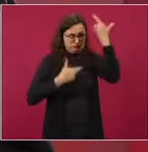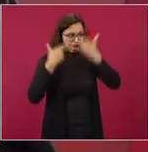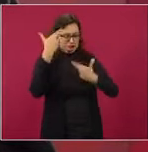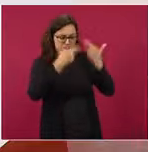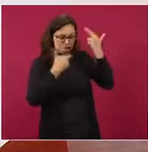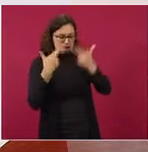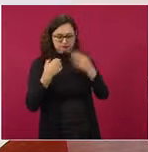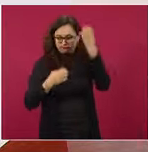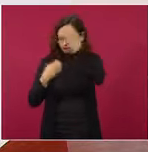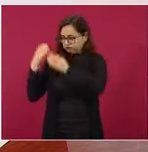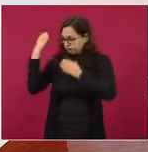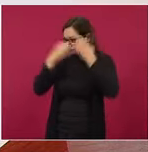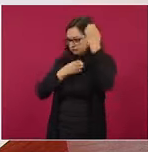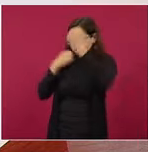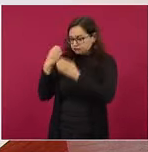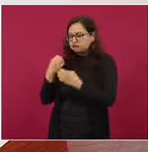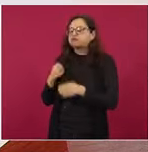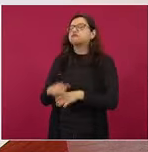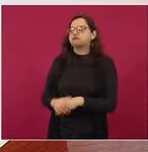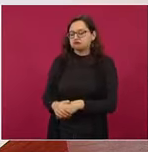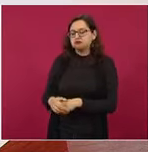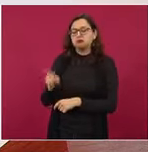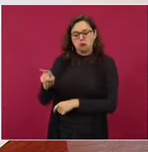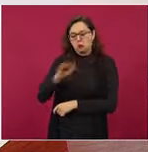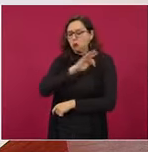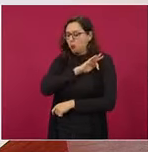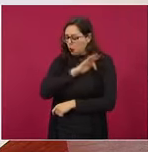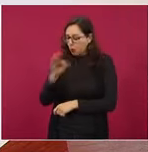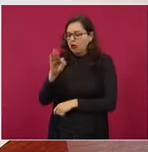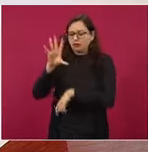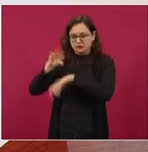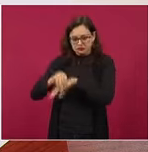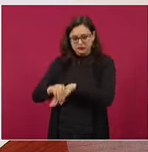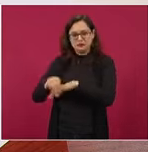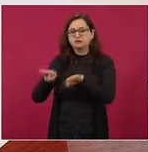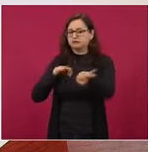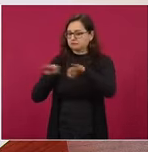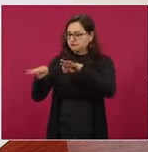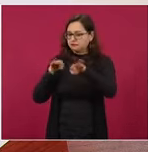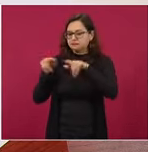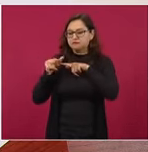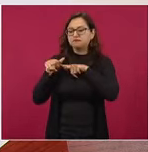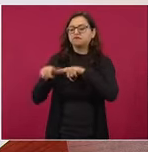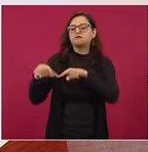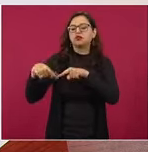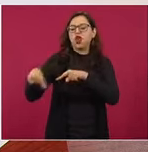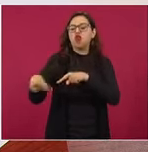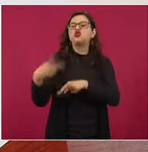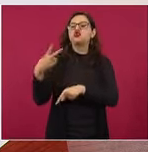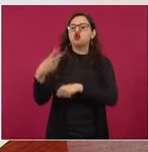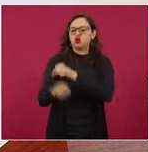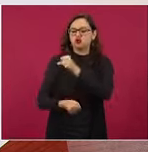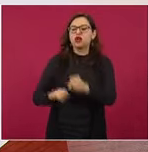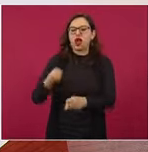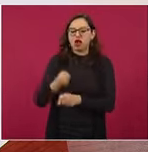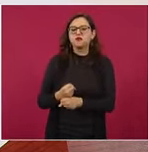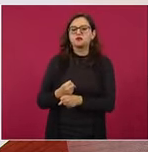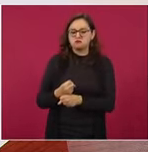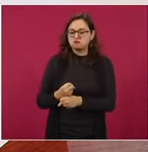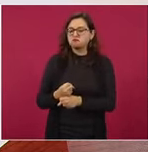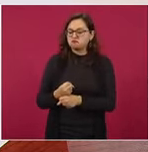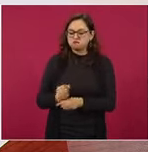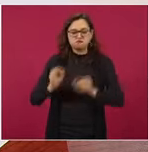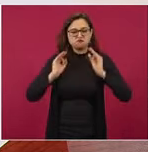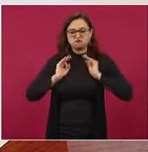y me dieron una licencia para dos años sin